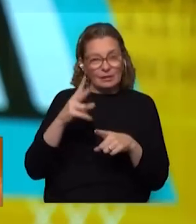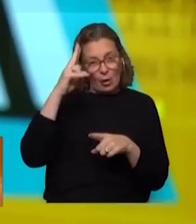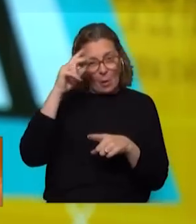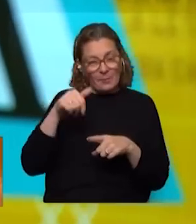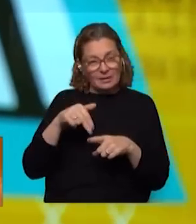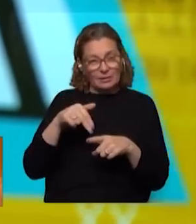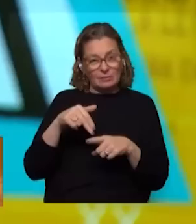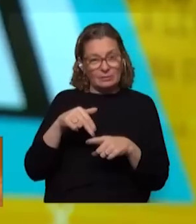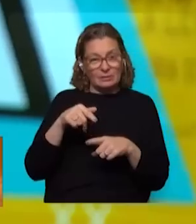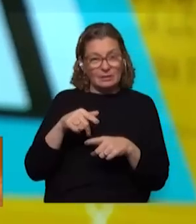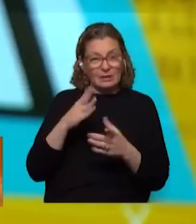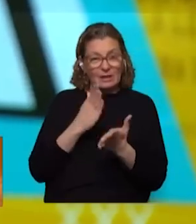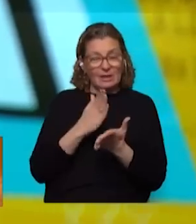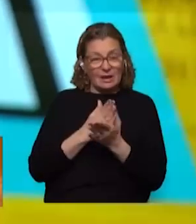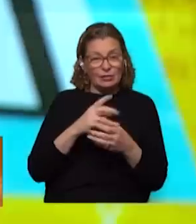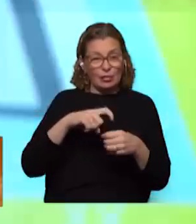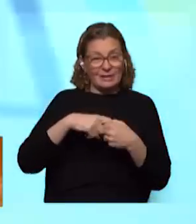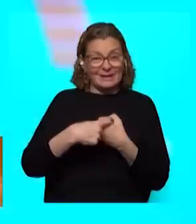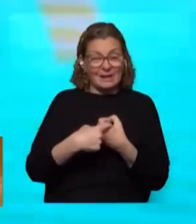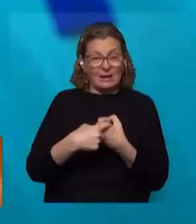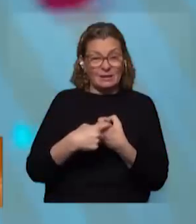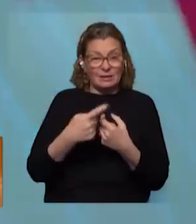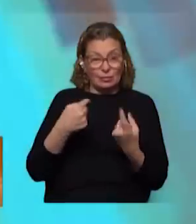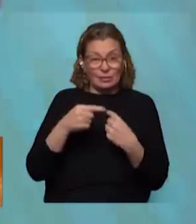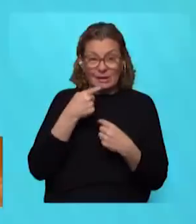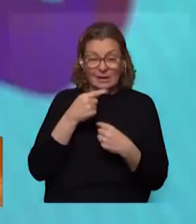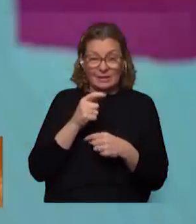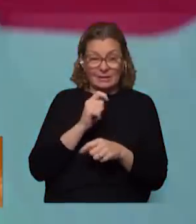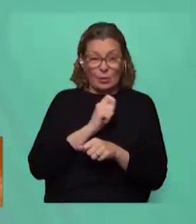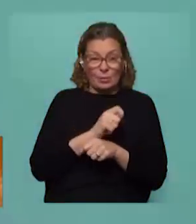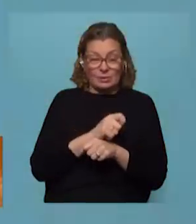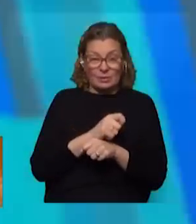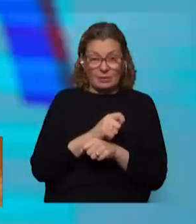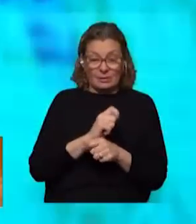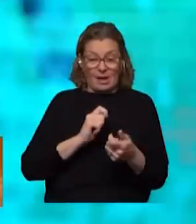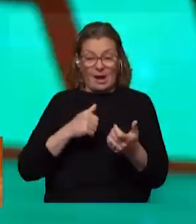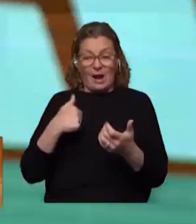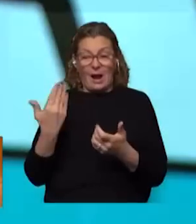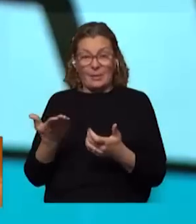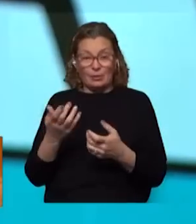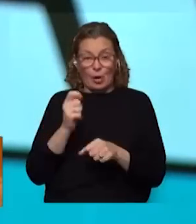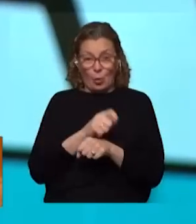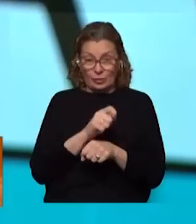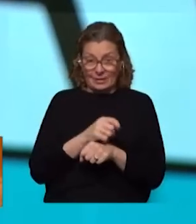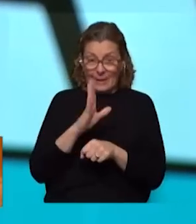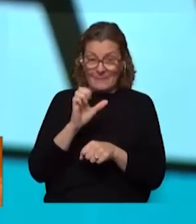de los límites del derecho sindical que entonces lo tenía que definir la justicia trasladándoselo a la justicia penal